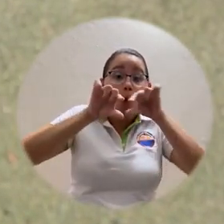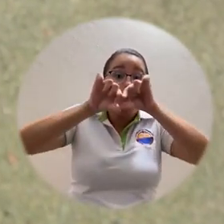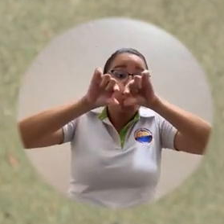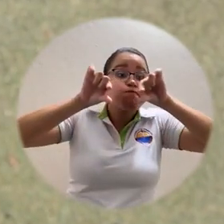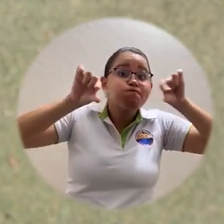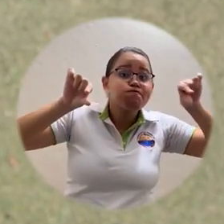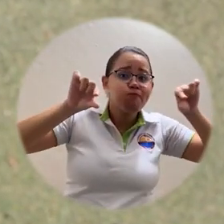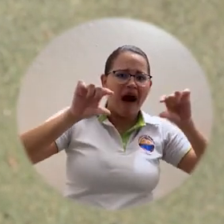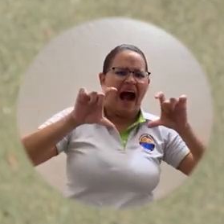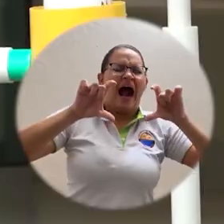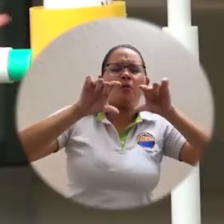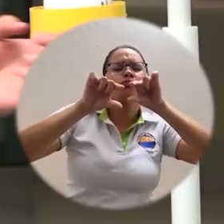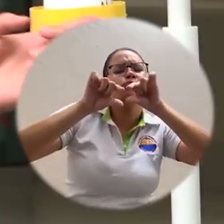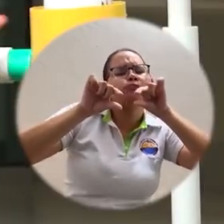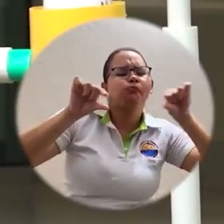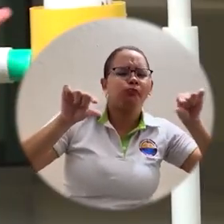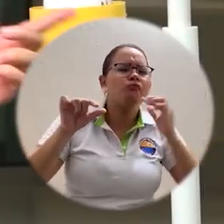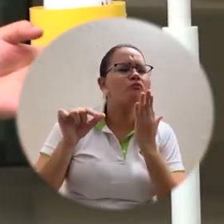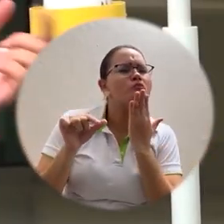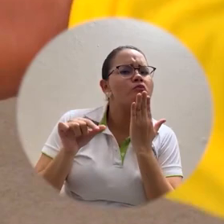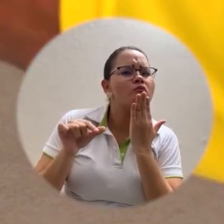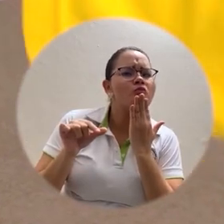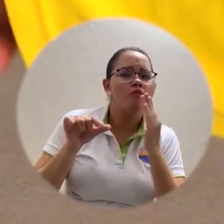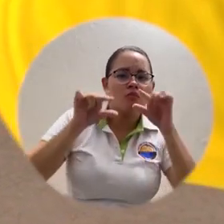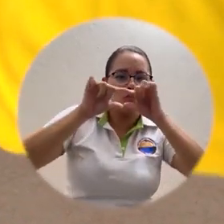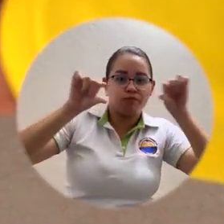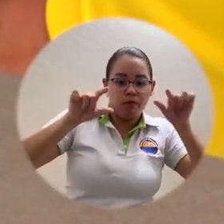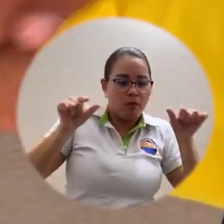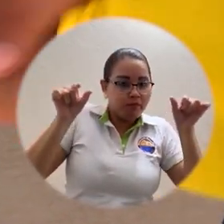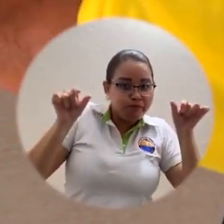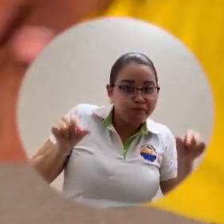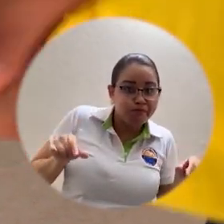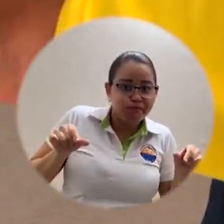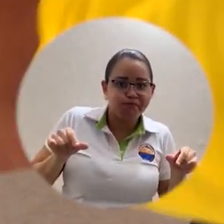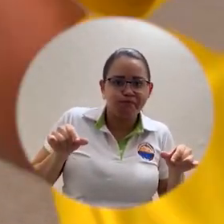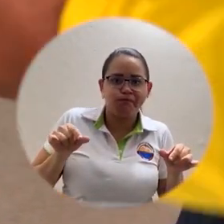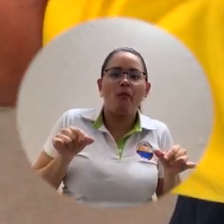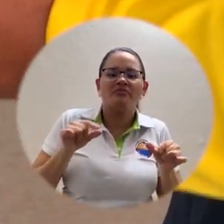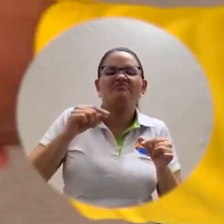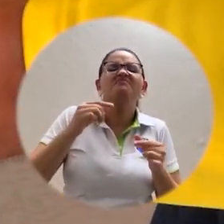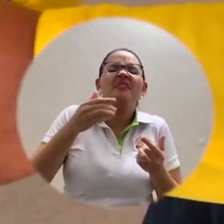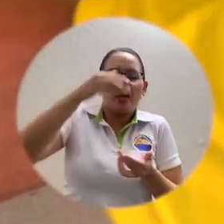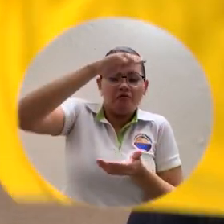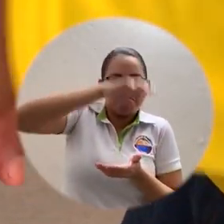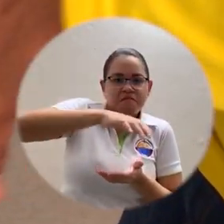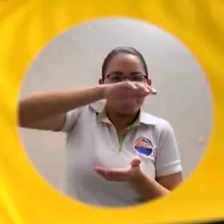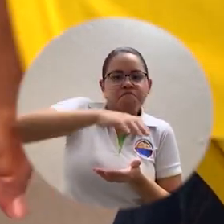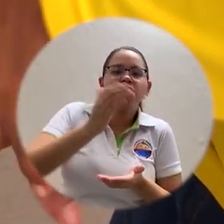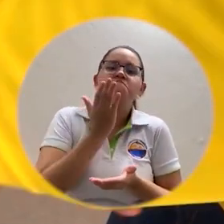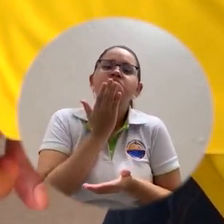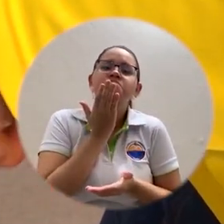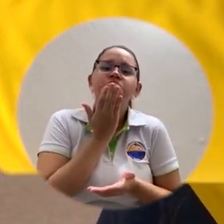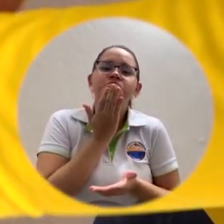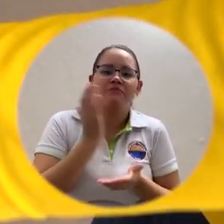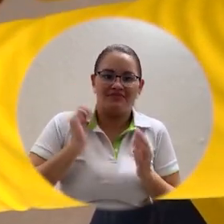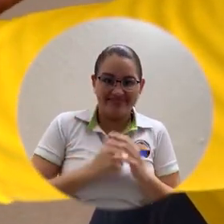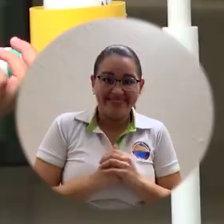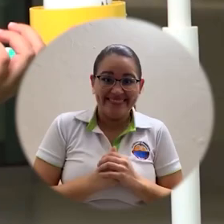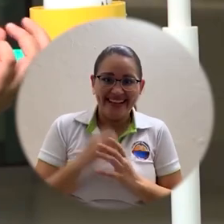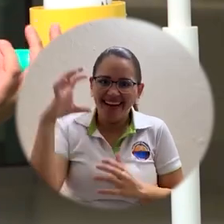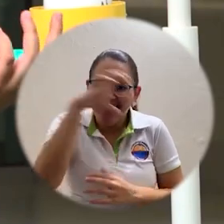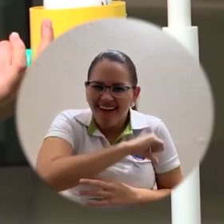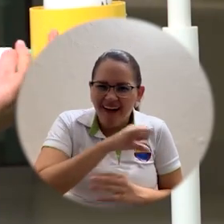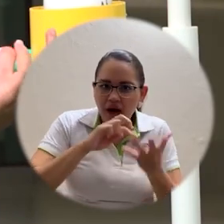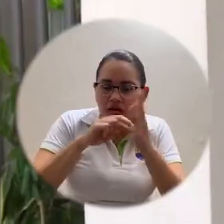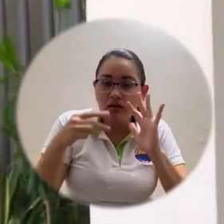tubería de 4 pulgadas con dos conectores a los costados de pulgada a tres cuartos. ¿Esto qué quiere